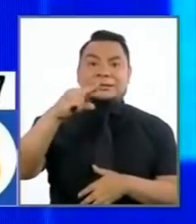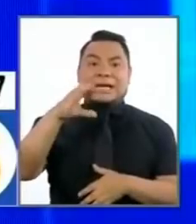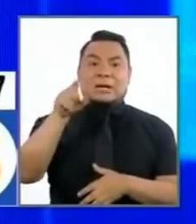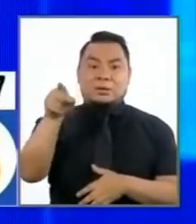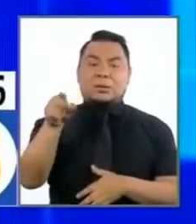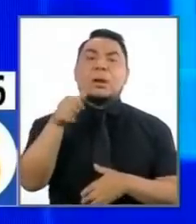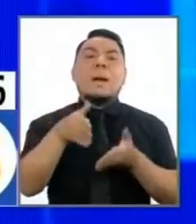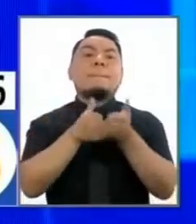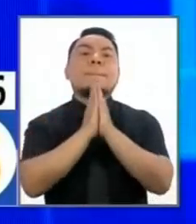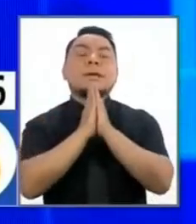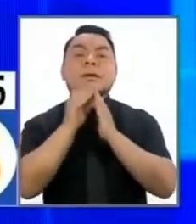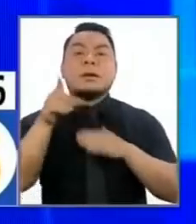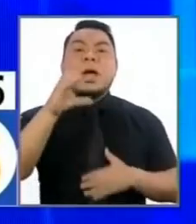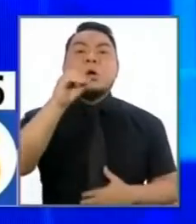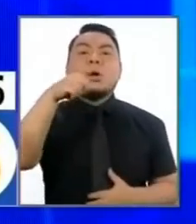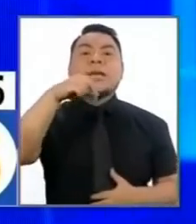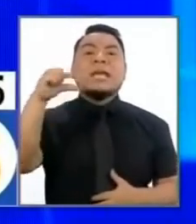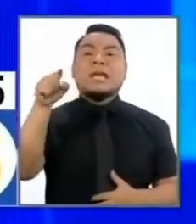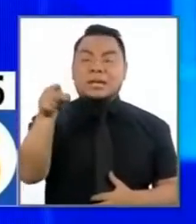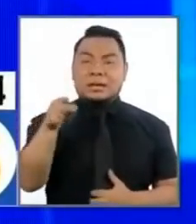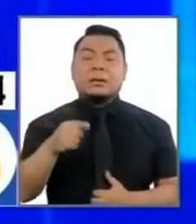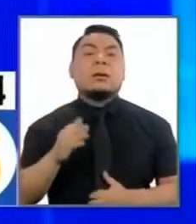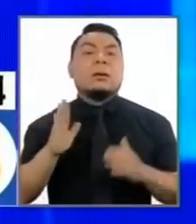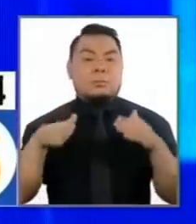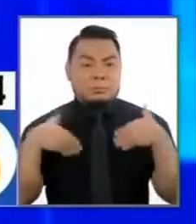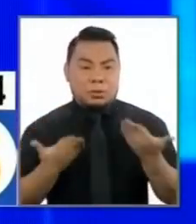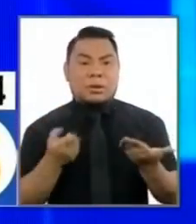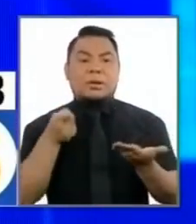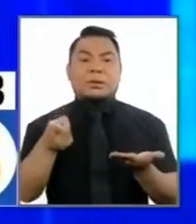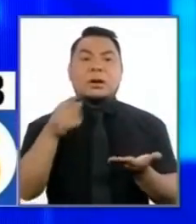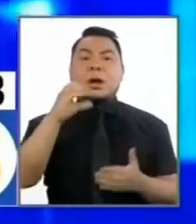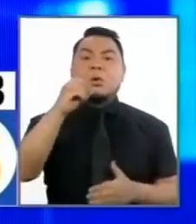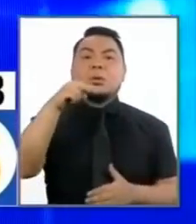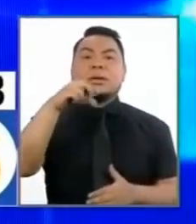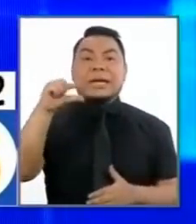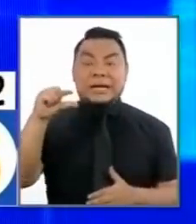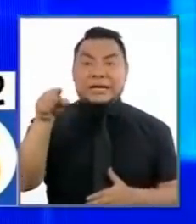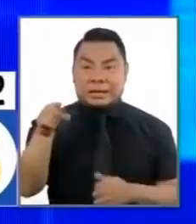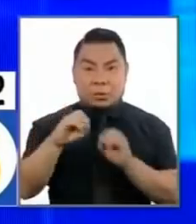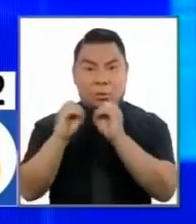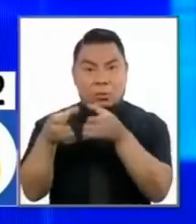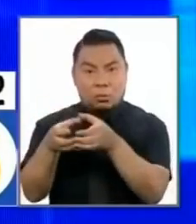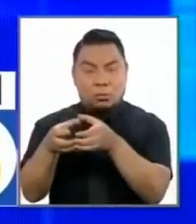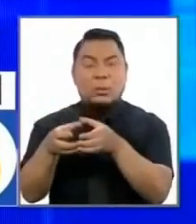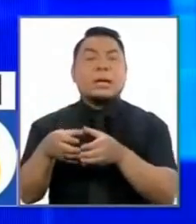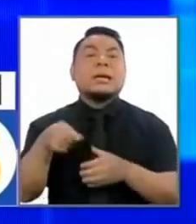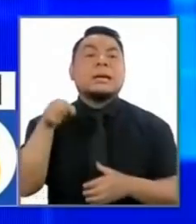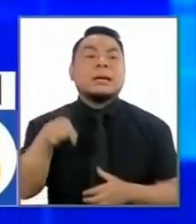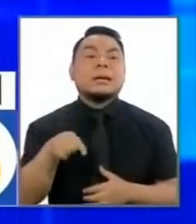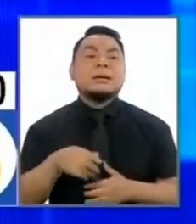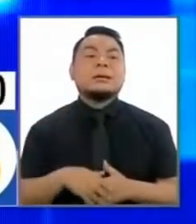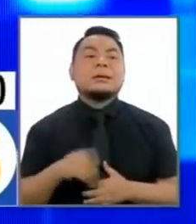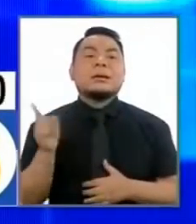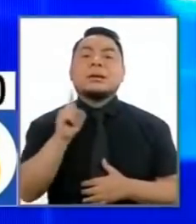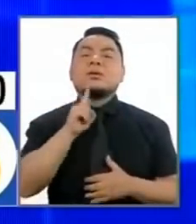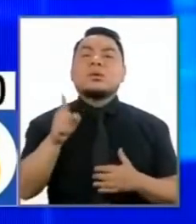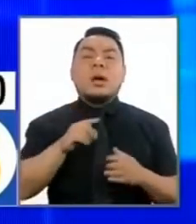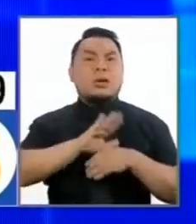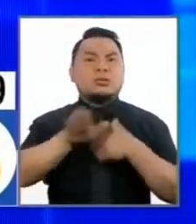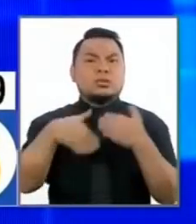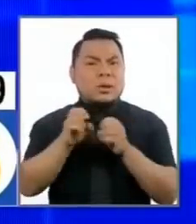pidió que las ONGs sean